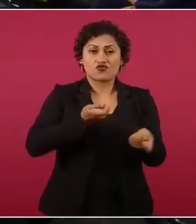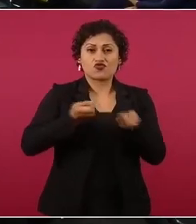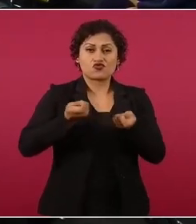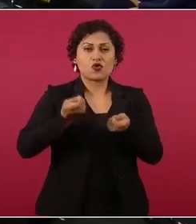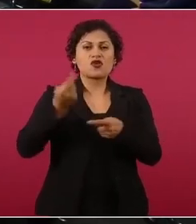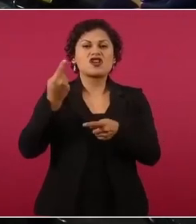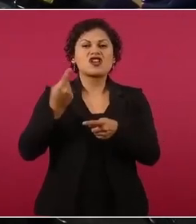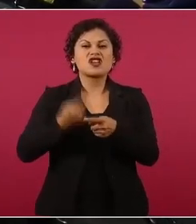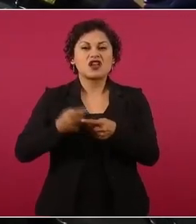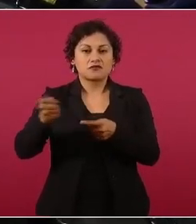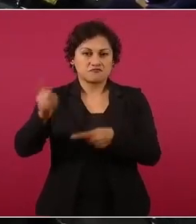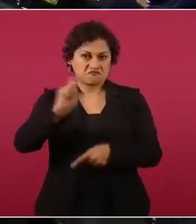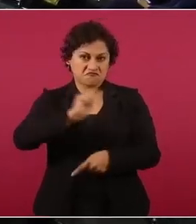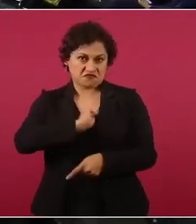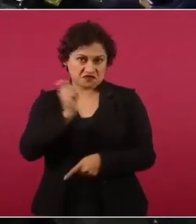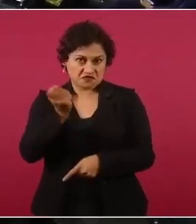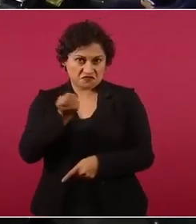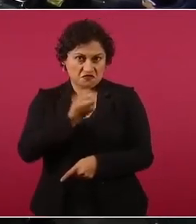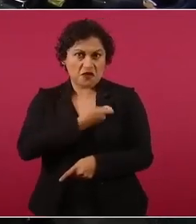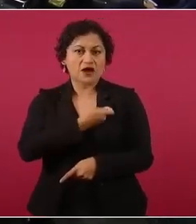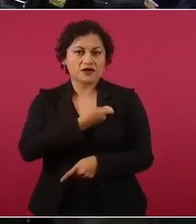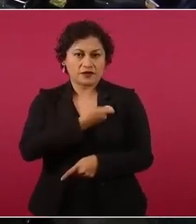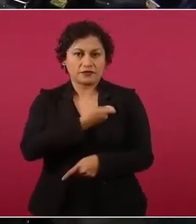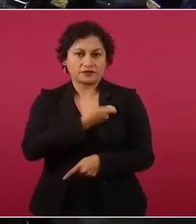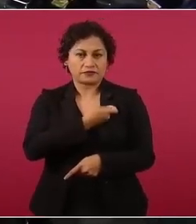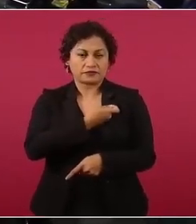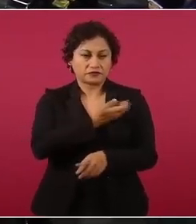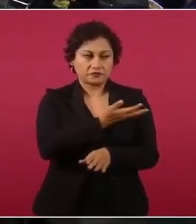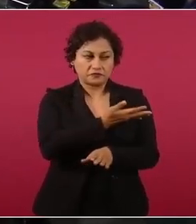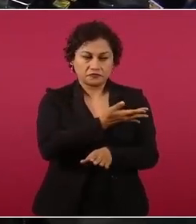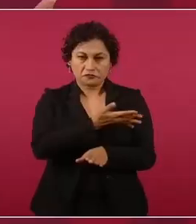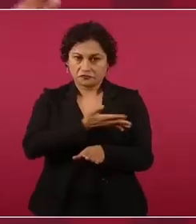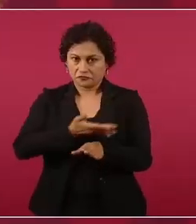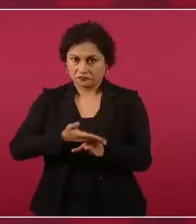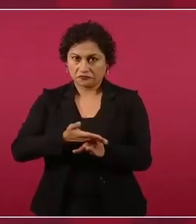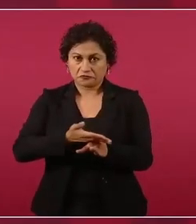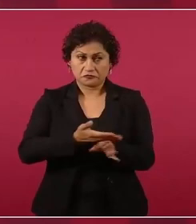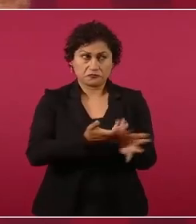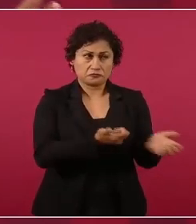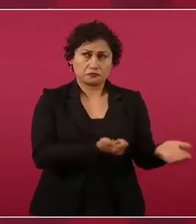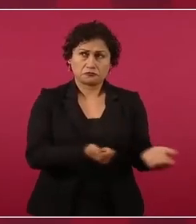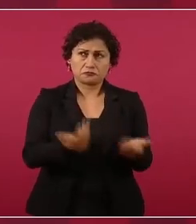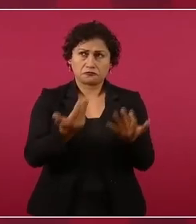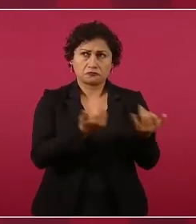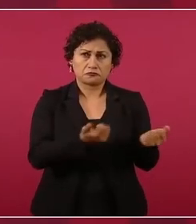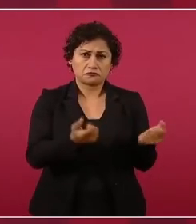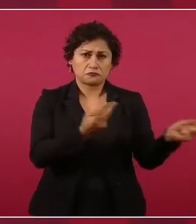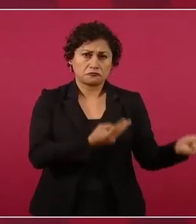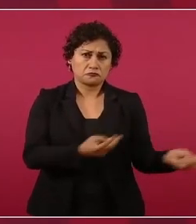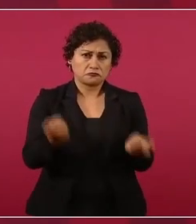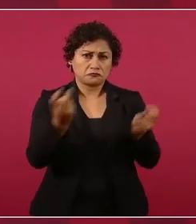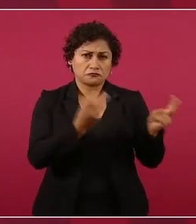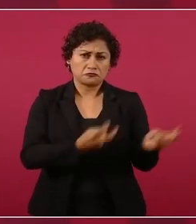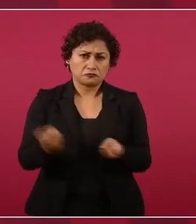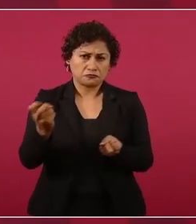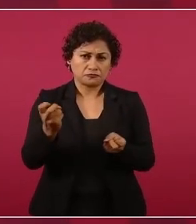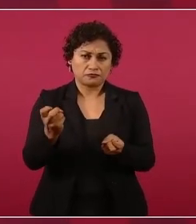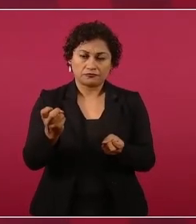en 36 años se llevaron